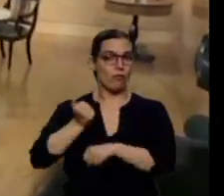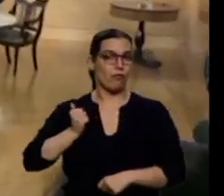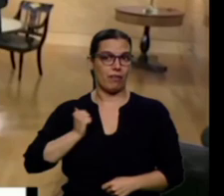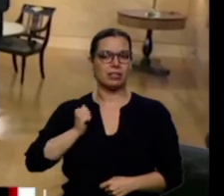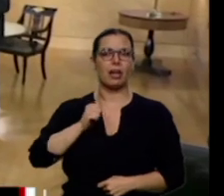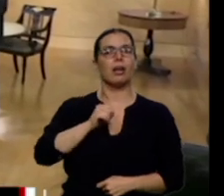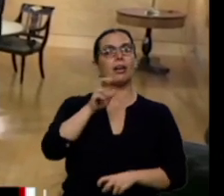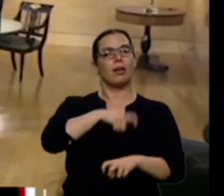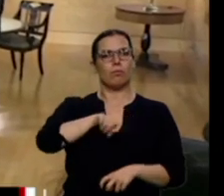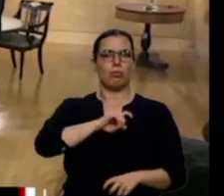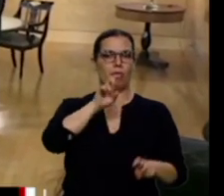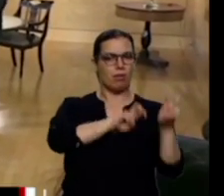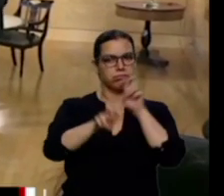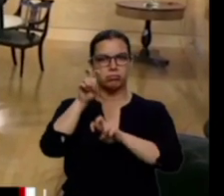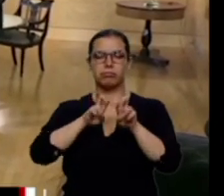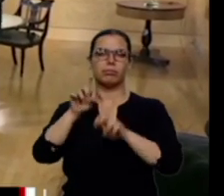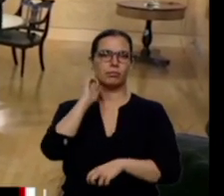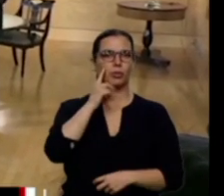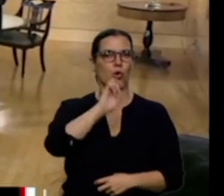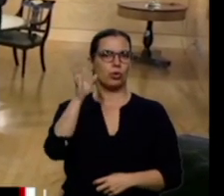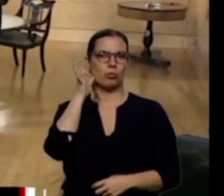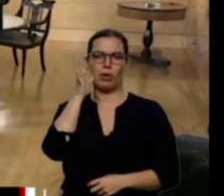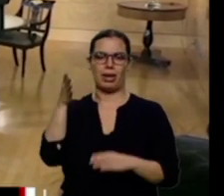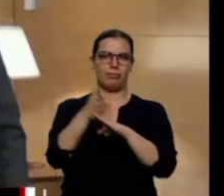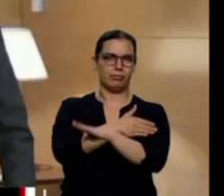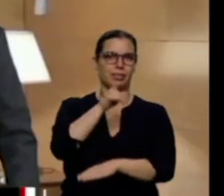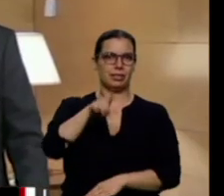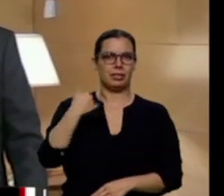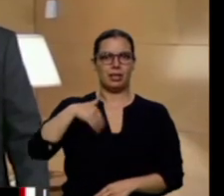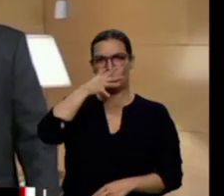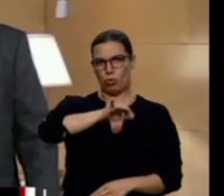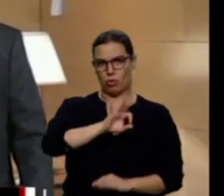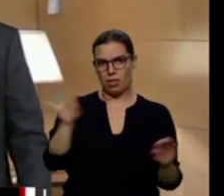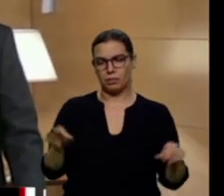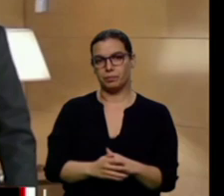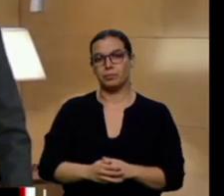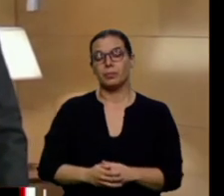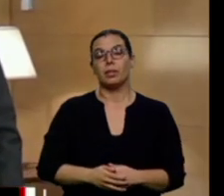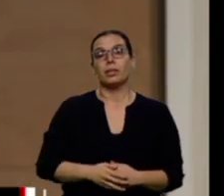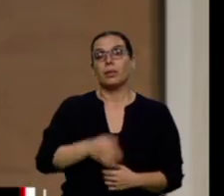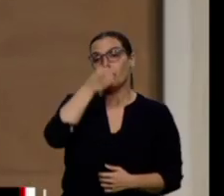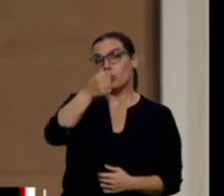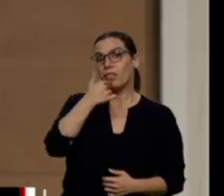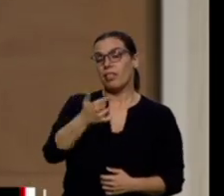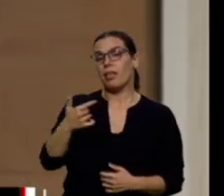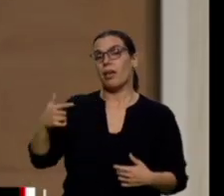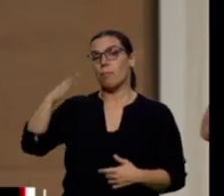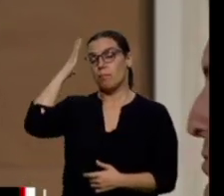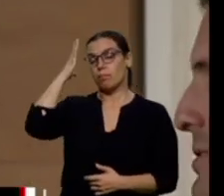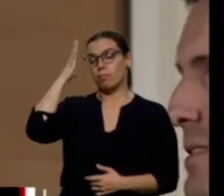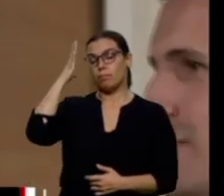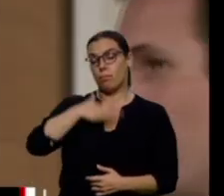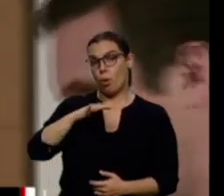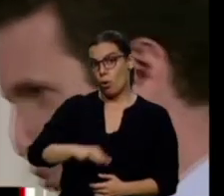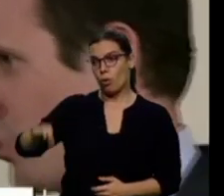No hay avances en la investidura de Sánchez. El PSOE acusa a Podemos de no responder a sus ofertas y Casado pide a Sánchez que